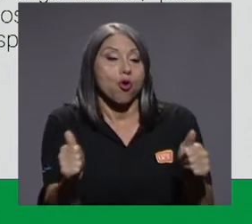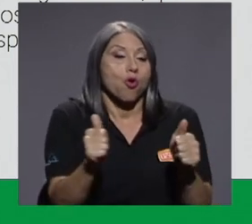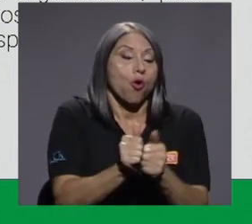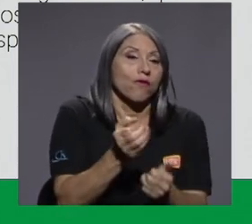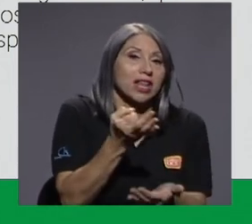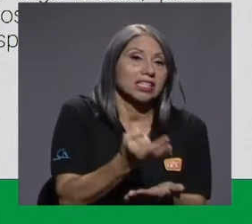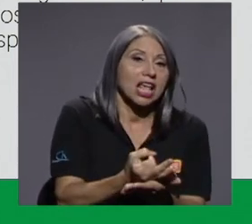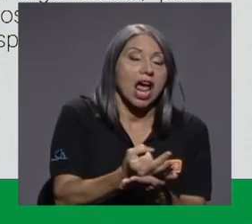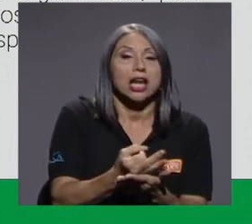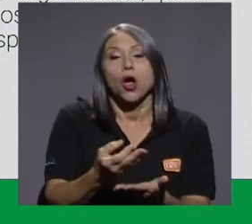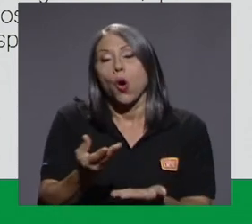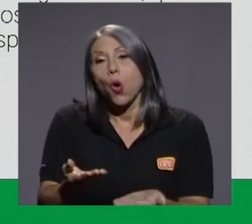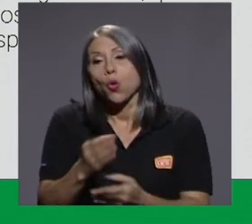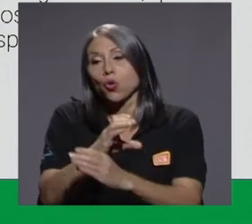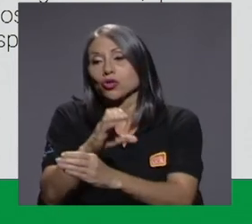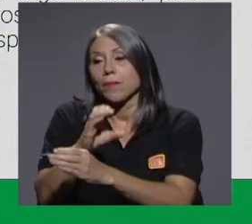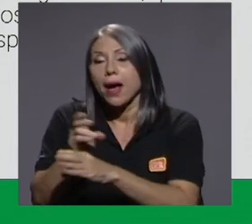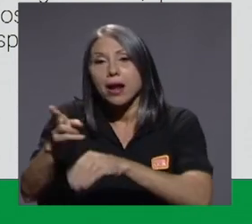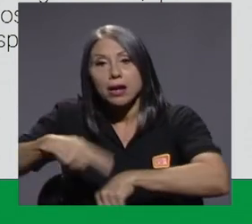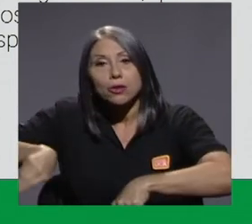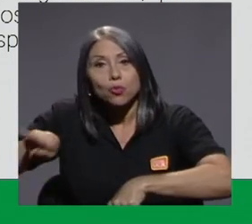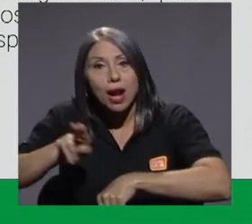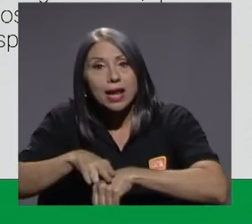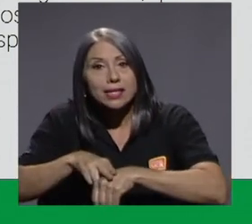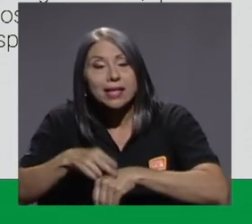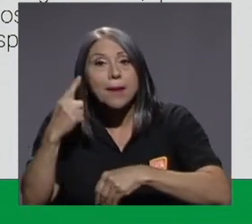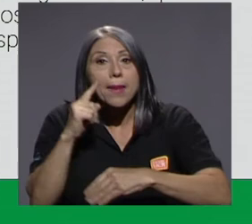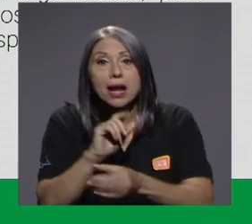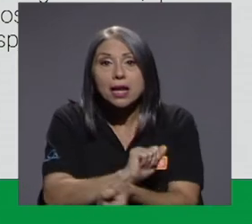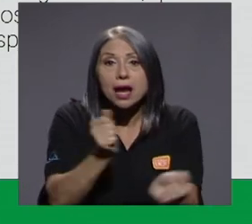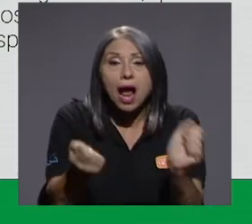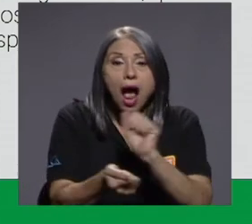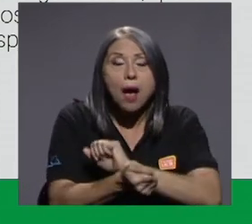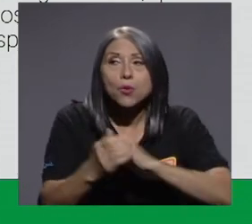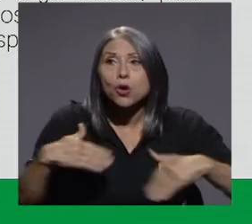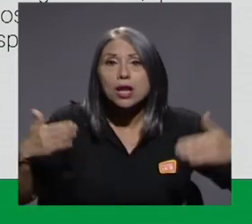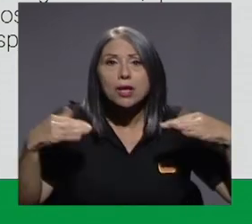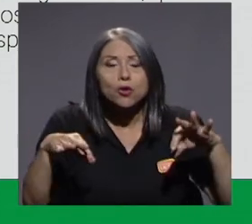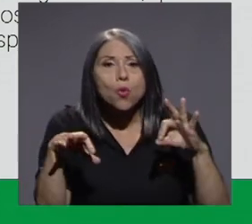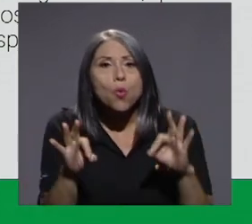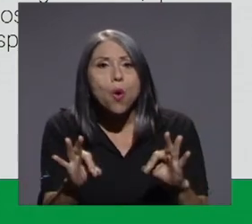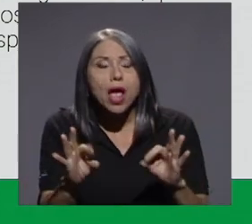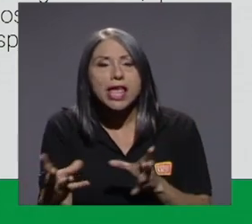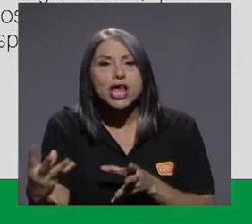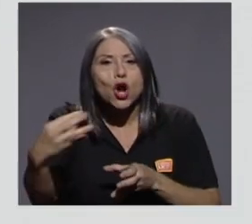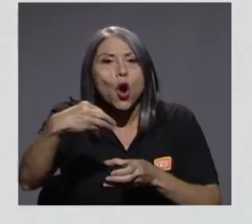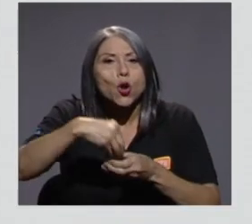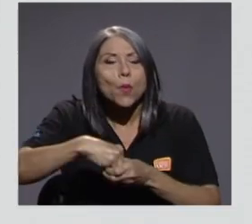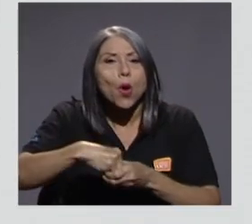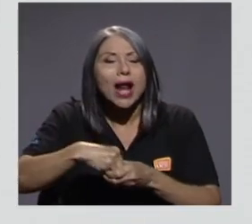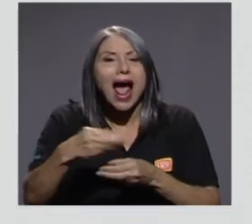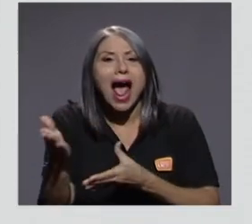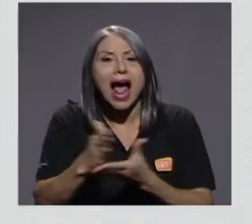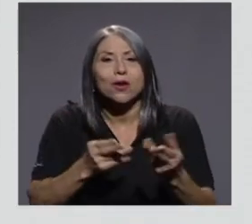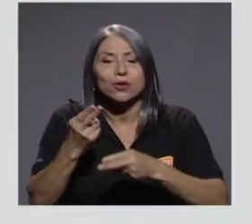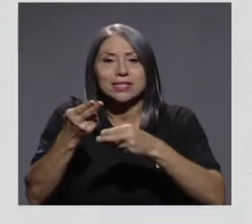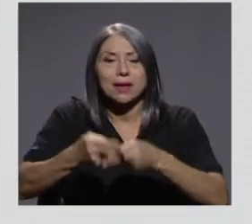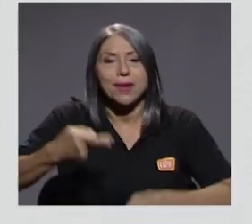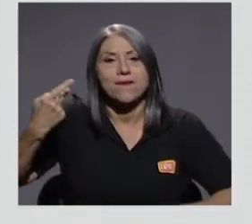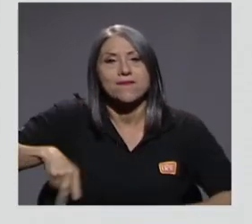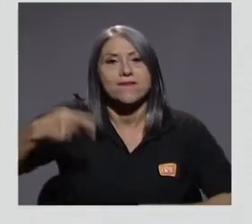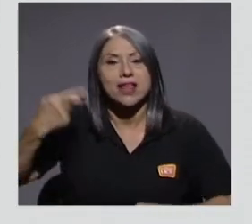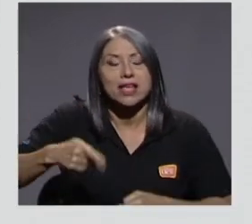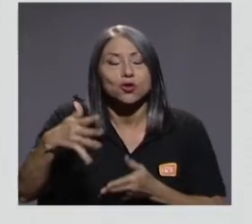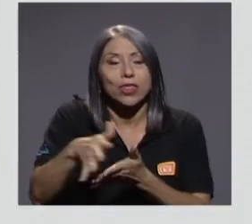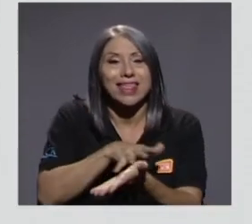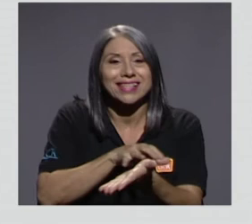proyectos orientados al cambio climático, pero vean que interesante, incorpora algo que tiene que ver el riesgo de desastres, que es una necesidad inminente en nuestro país.